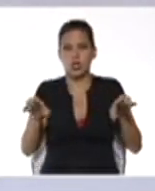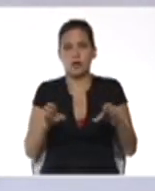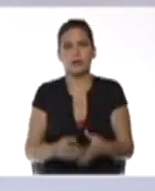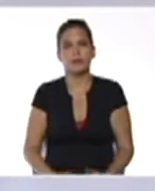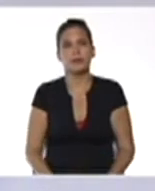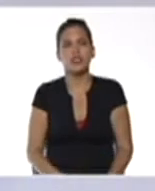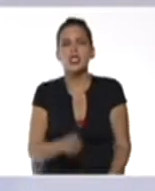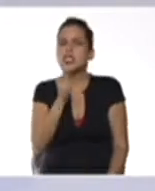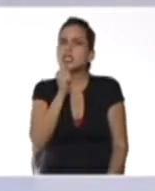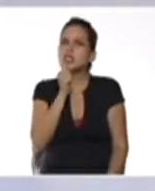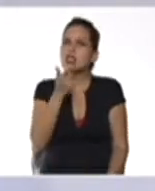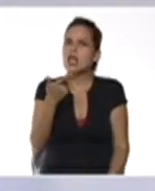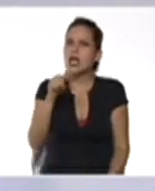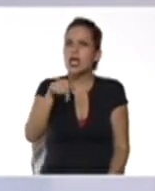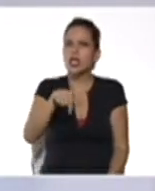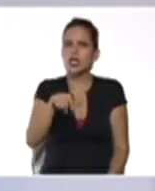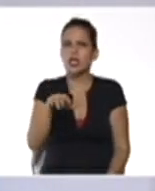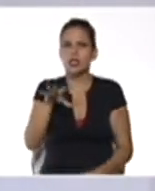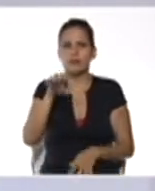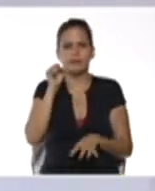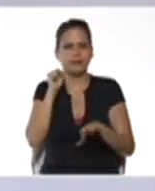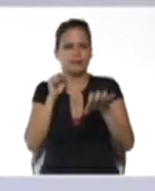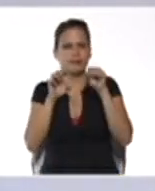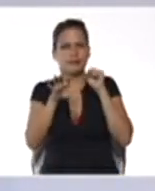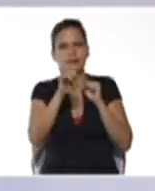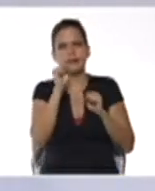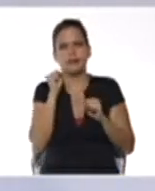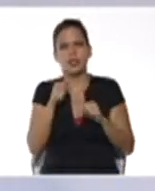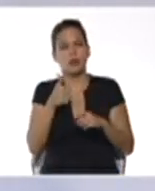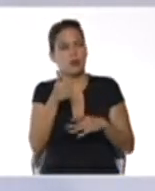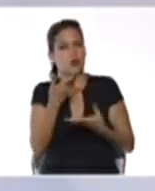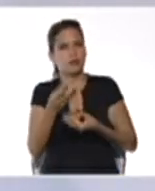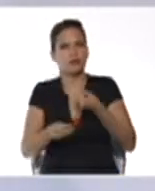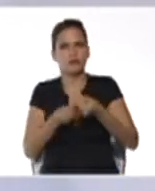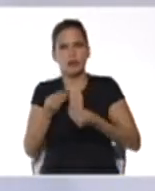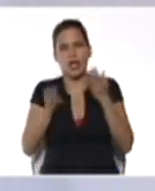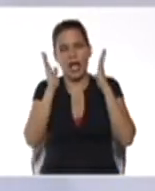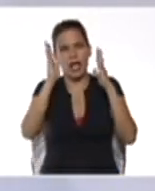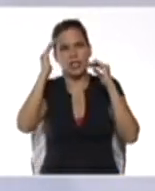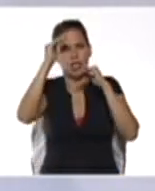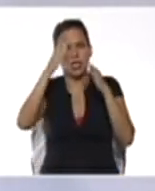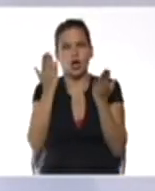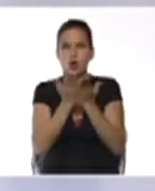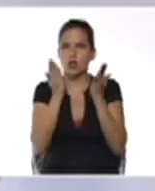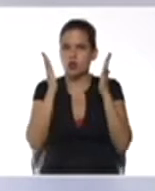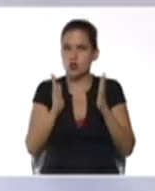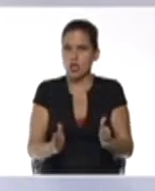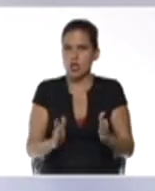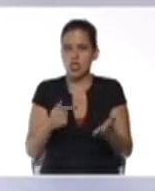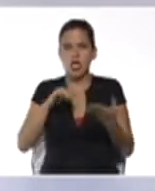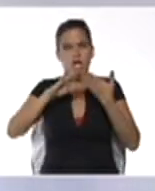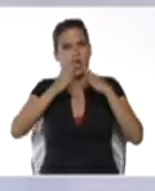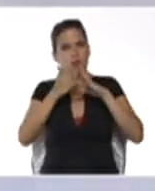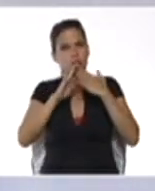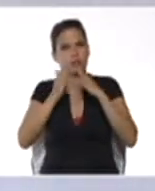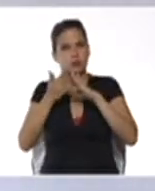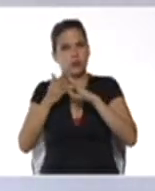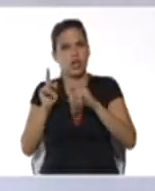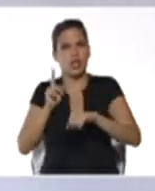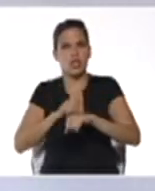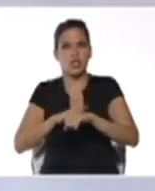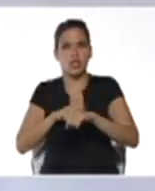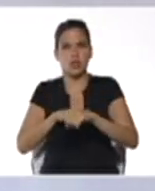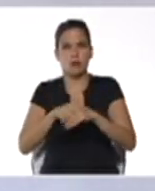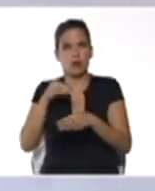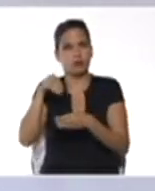quienes están extrayendo sus mejores virtudes para atender a los estudiantes y a la comunidad en tiempos de